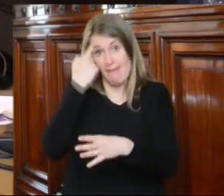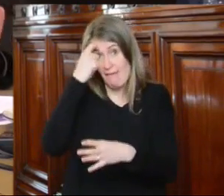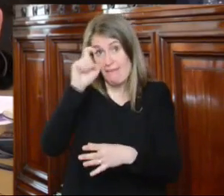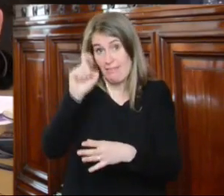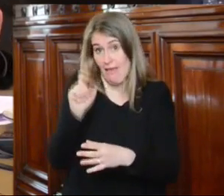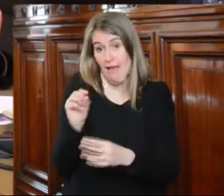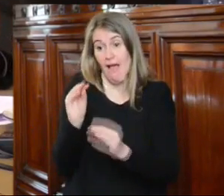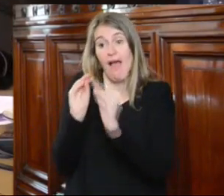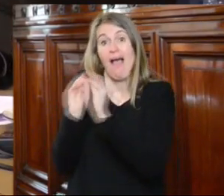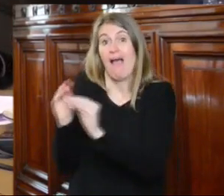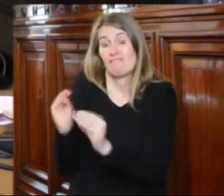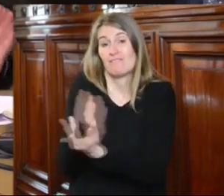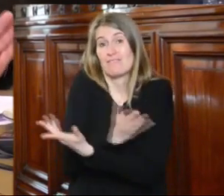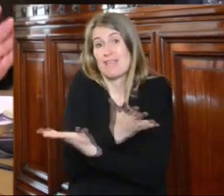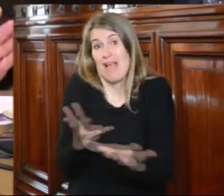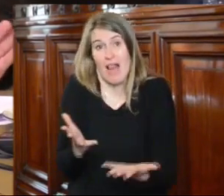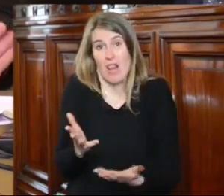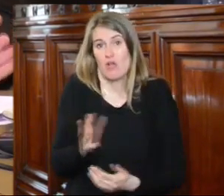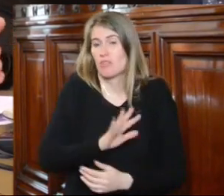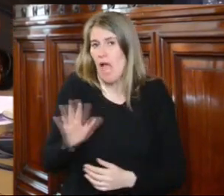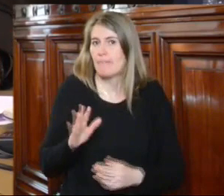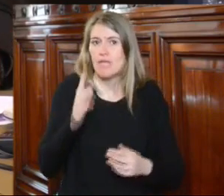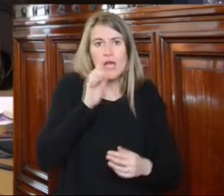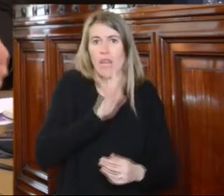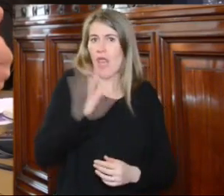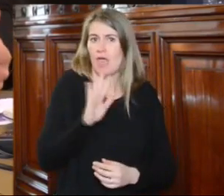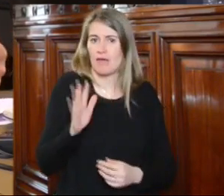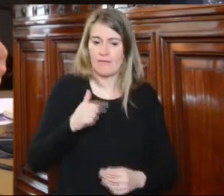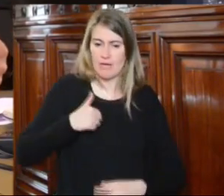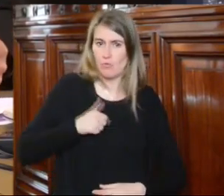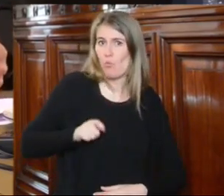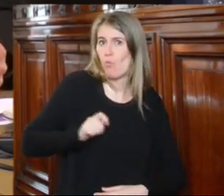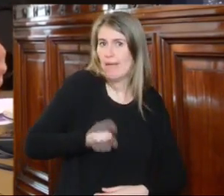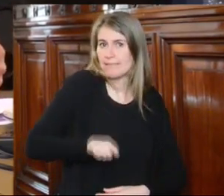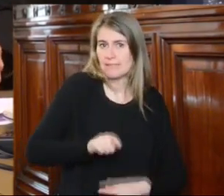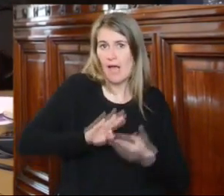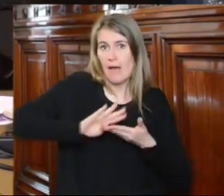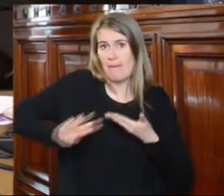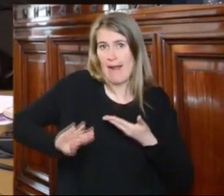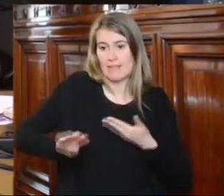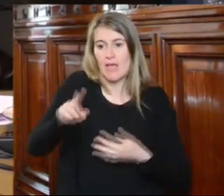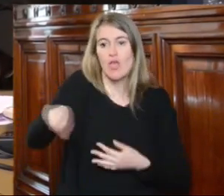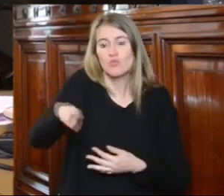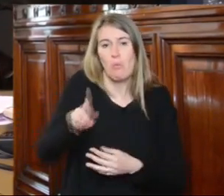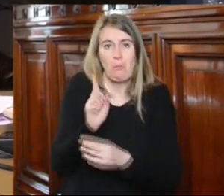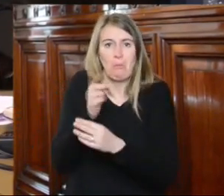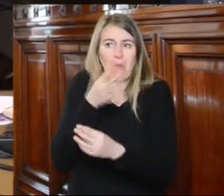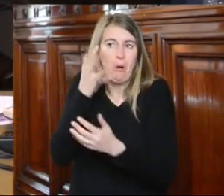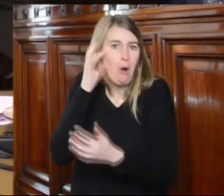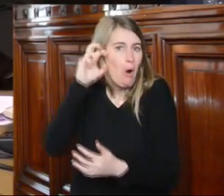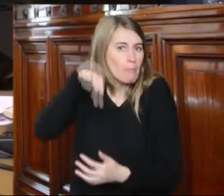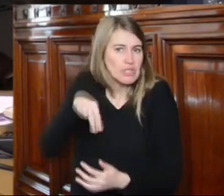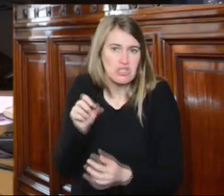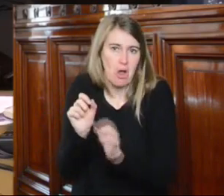eso no obtura no impide no veda la posibilidad o el derecho de los sujetos involucrados